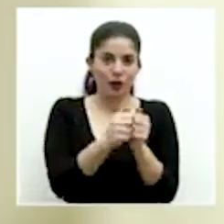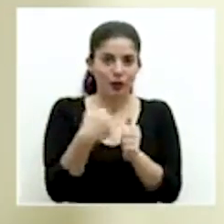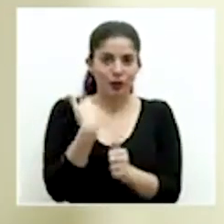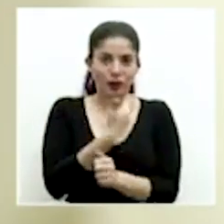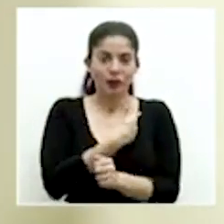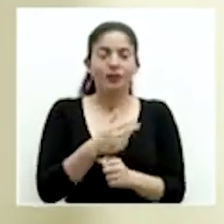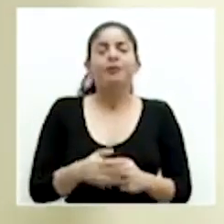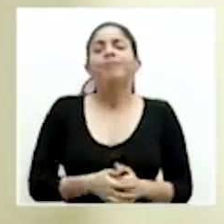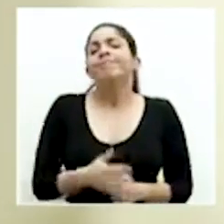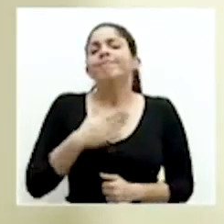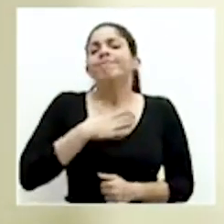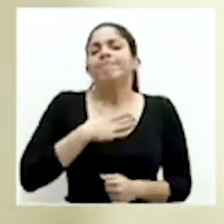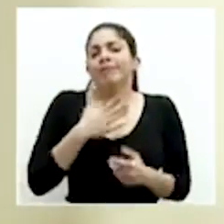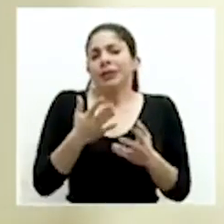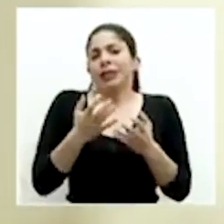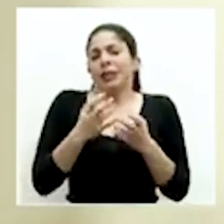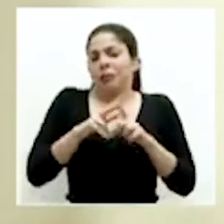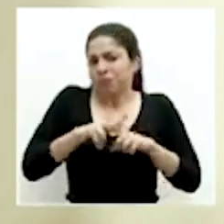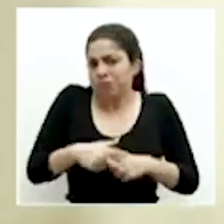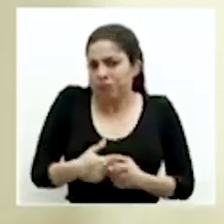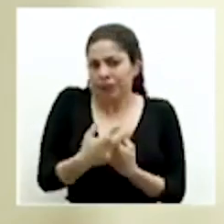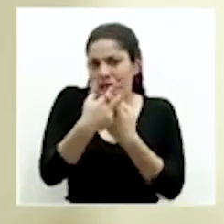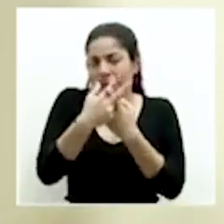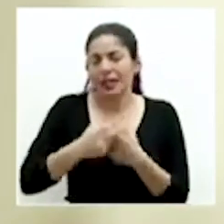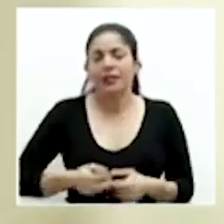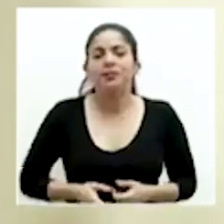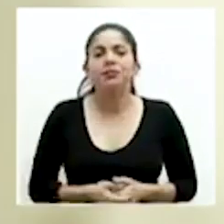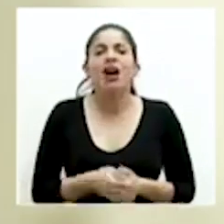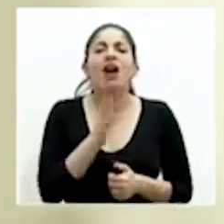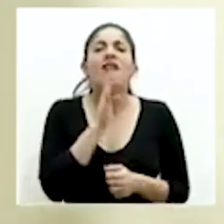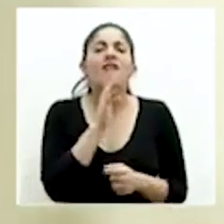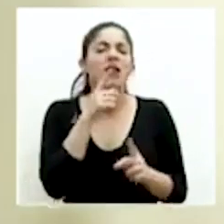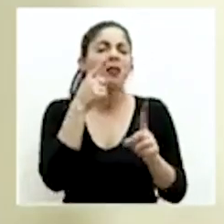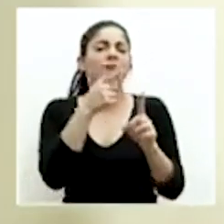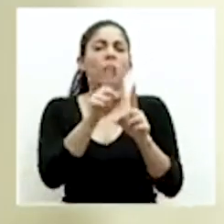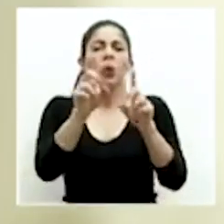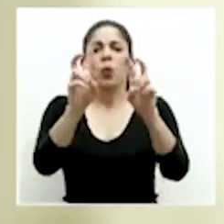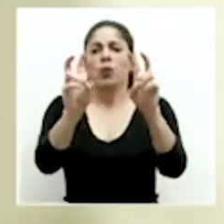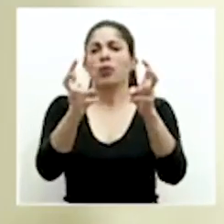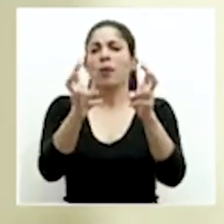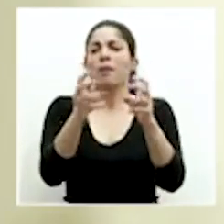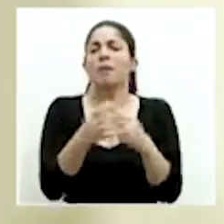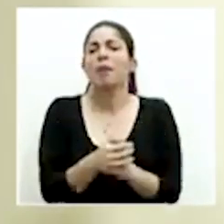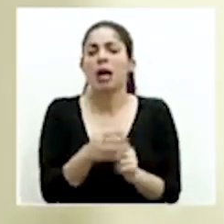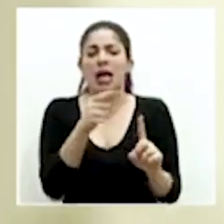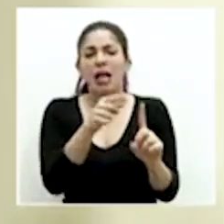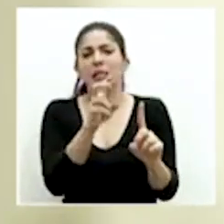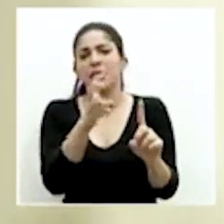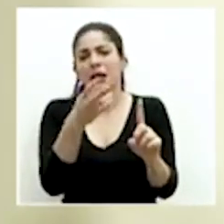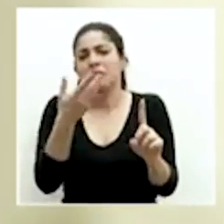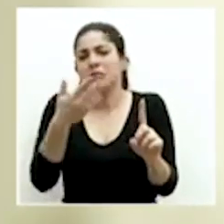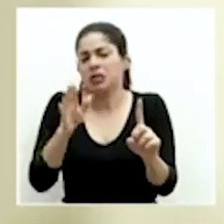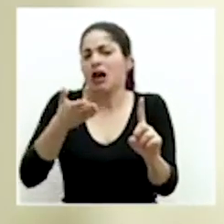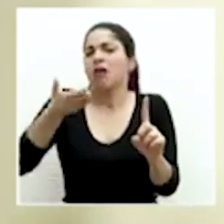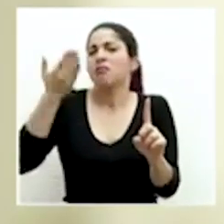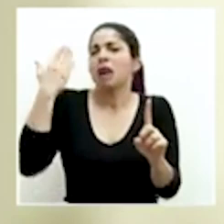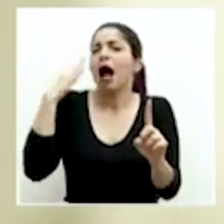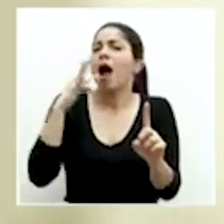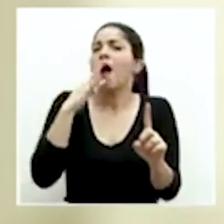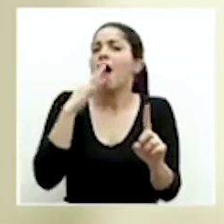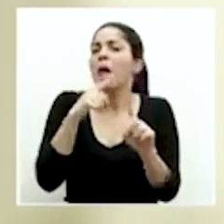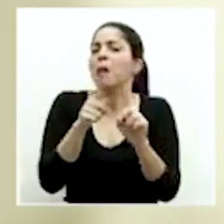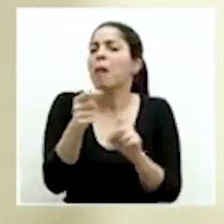Yo quisiera empezar hablando de un tema del cual hemos hablado poco